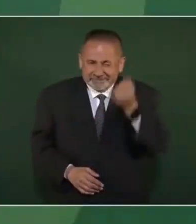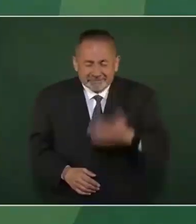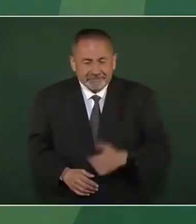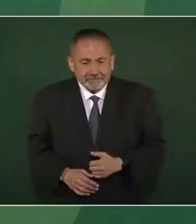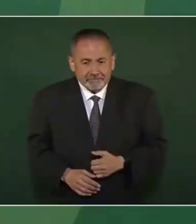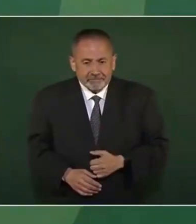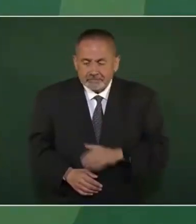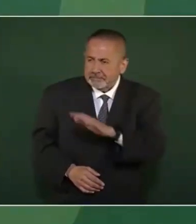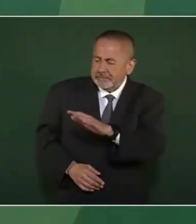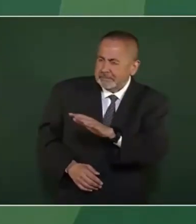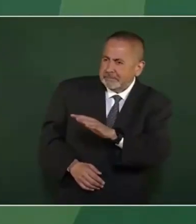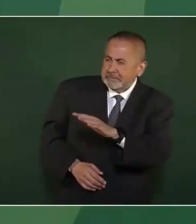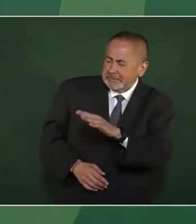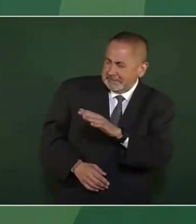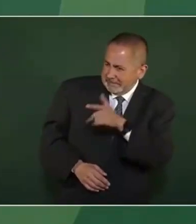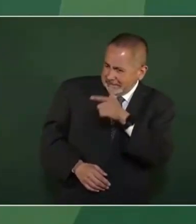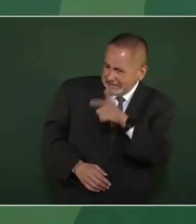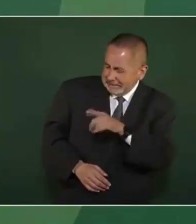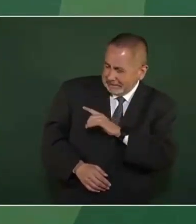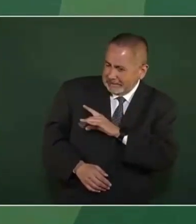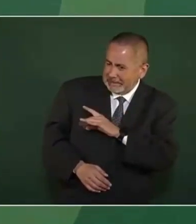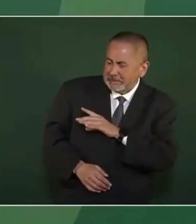Felipe, me diste miedo.